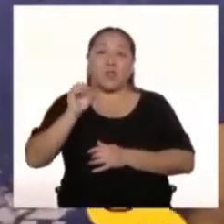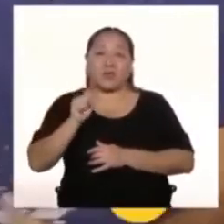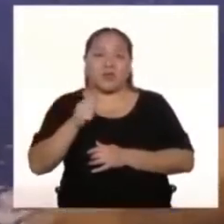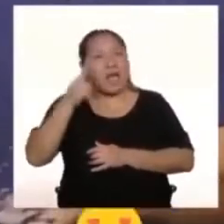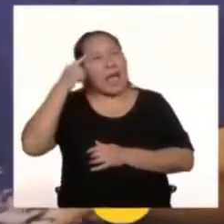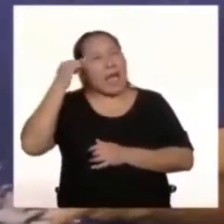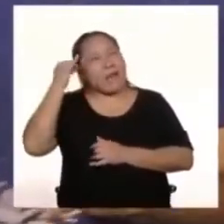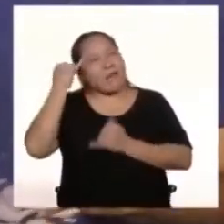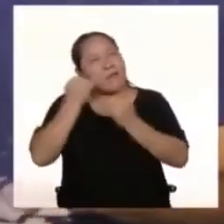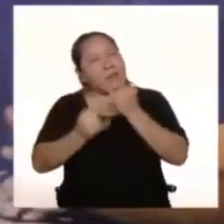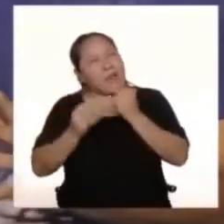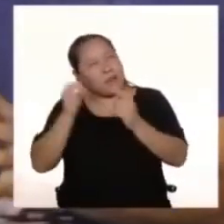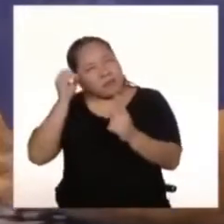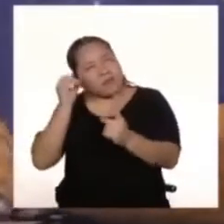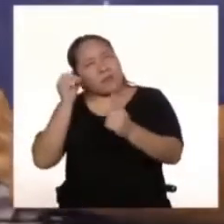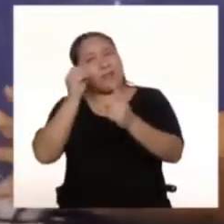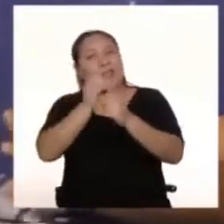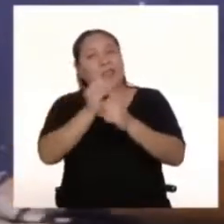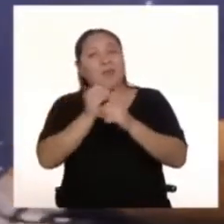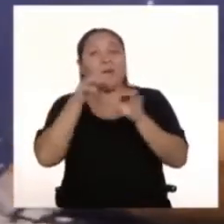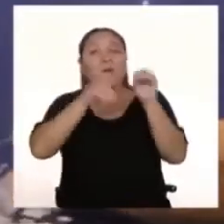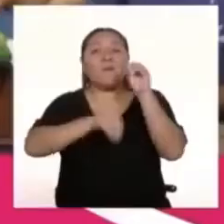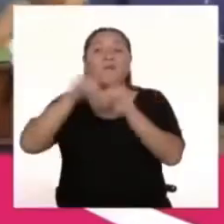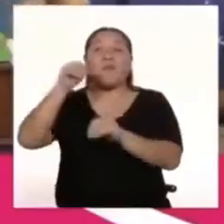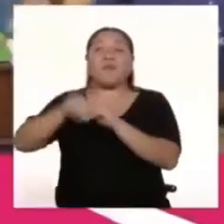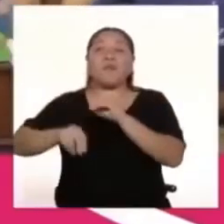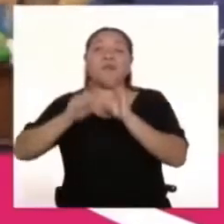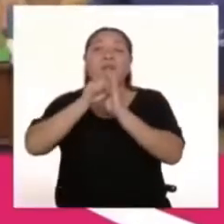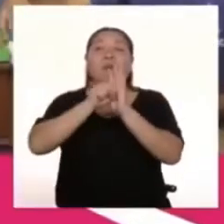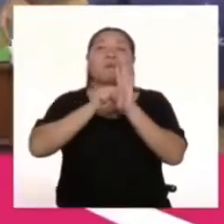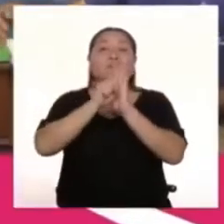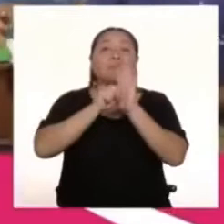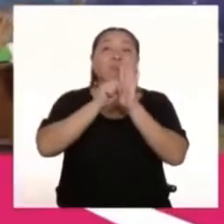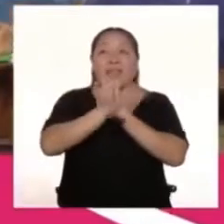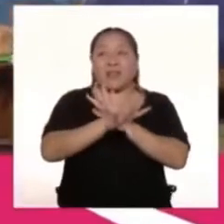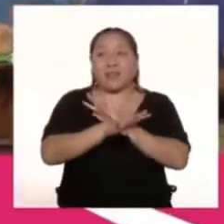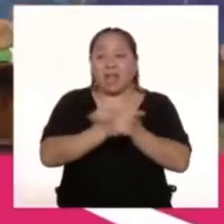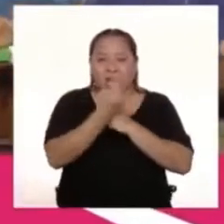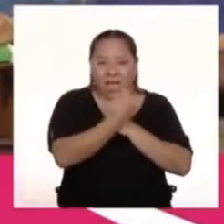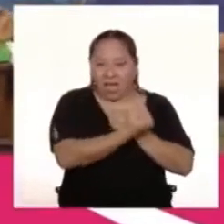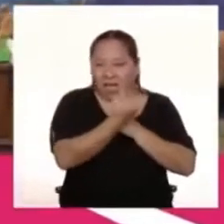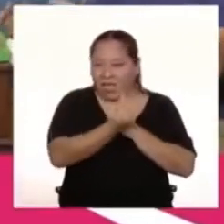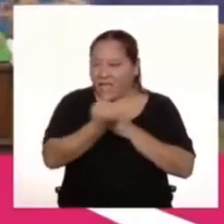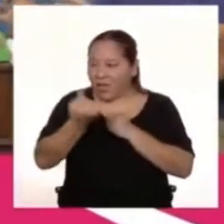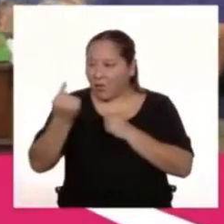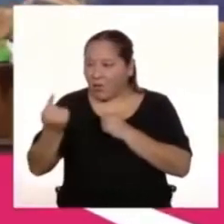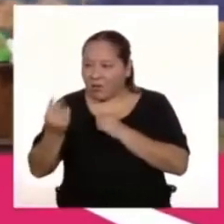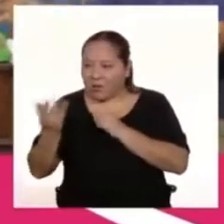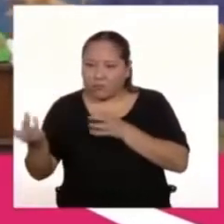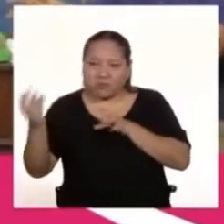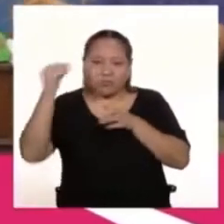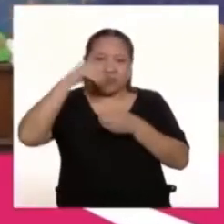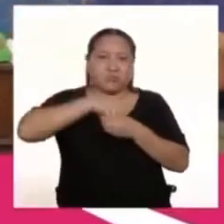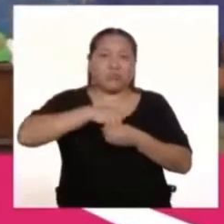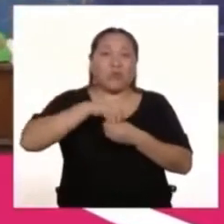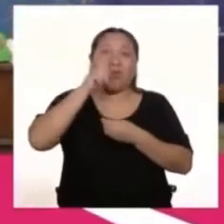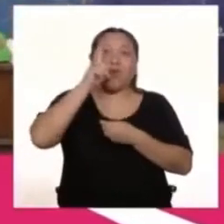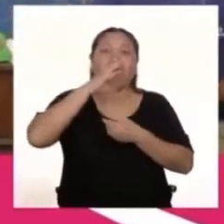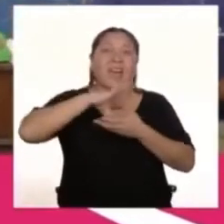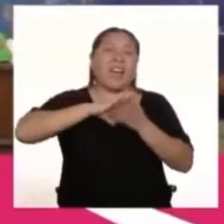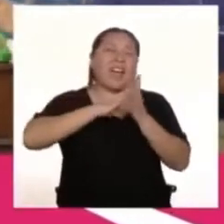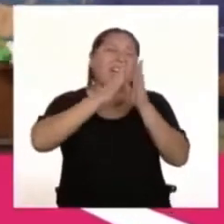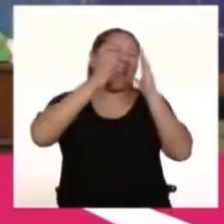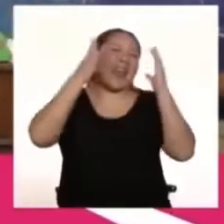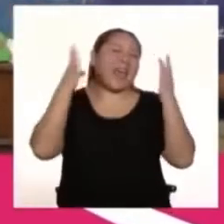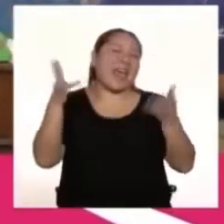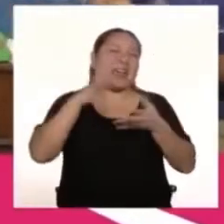O sea Con todas las cosas Que se han ido creando De cada uno De los integrantes Se suma Una gran historia Y